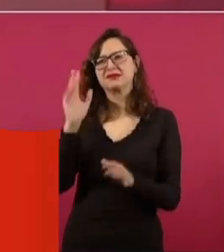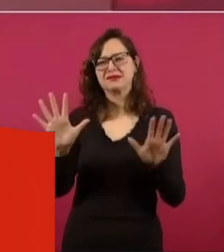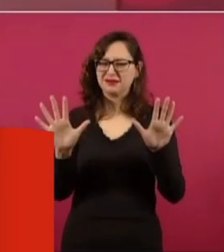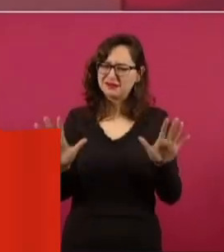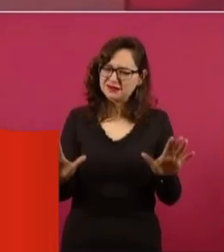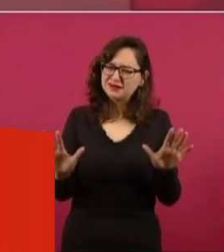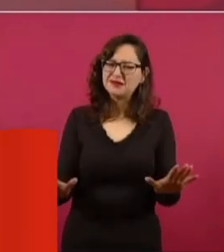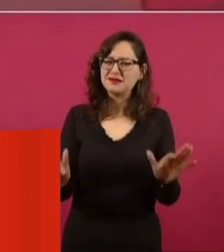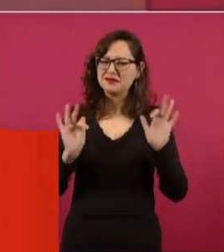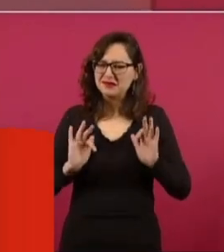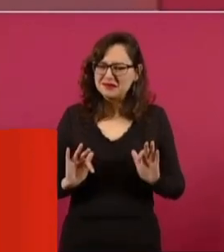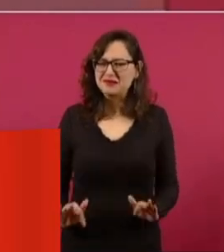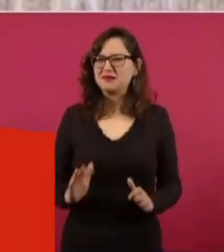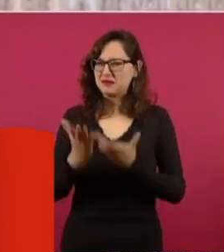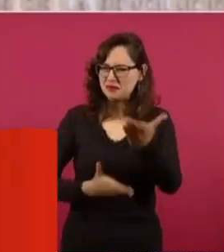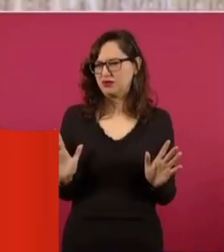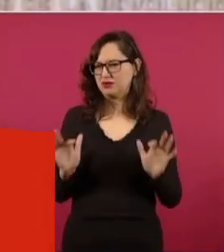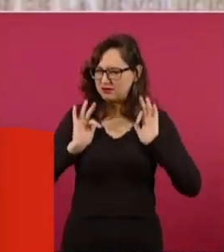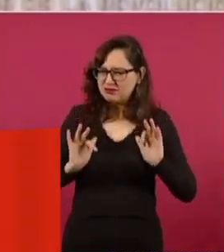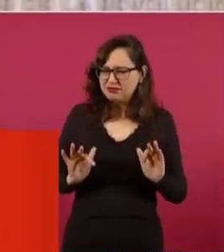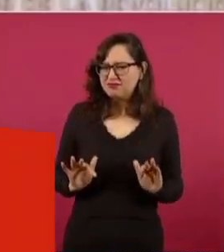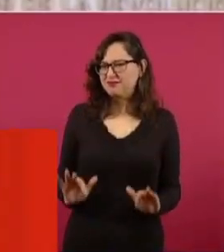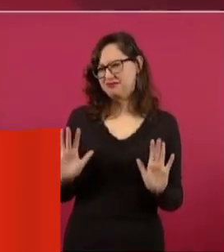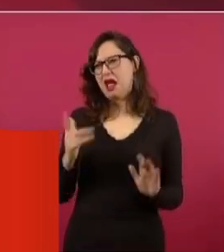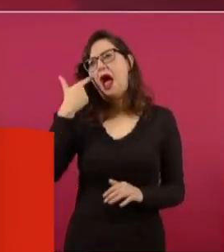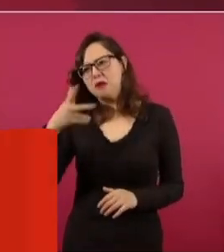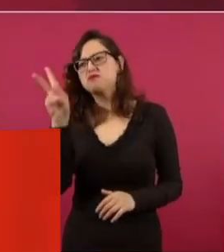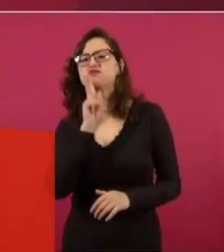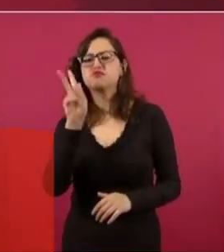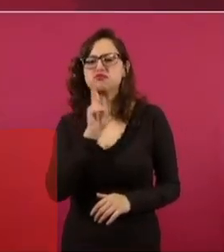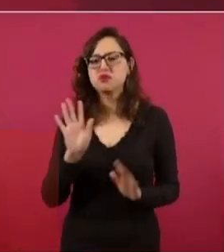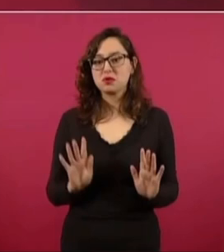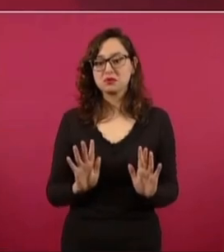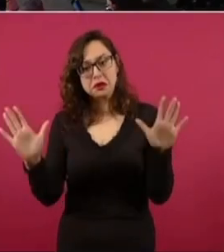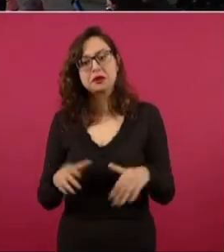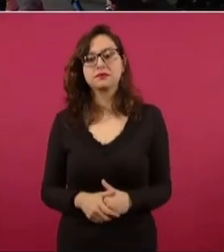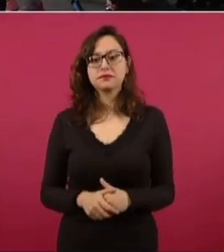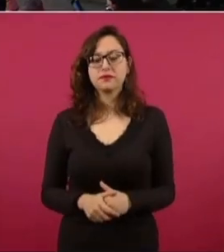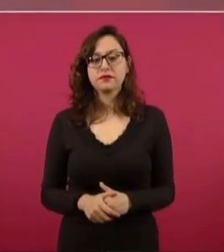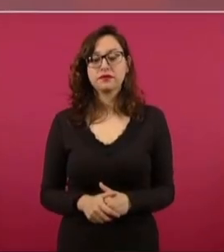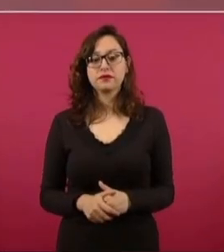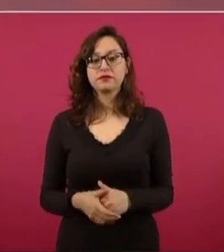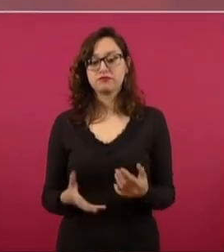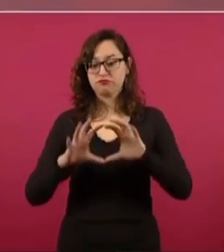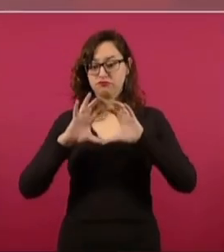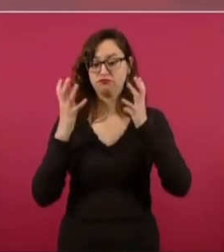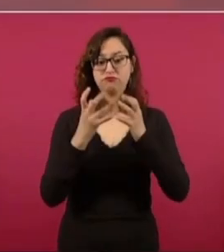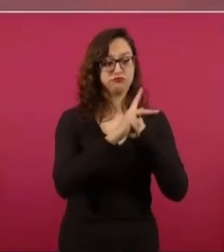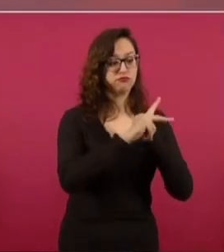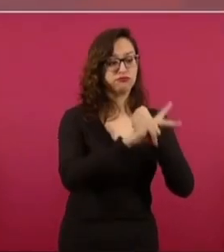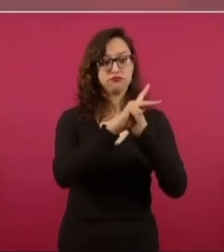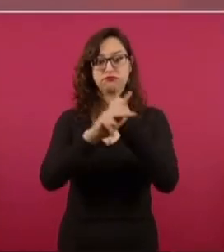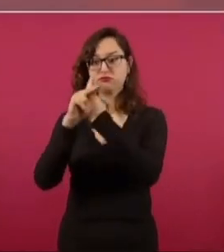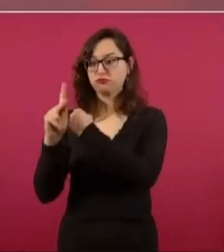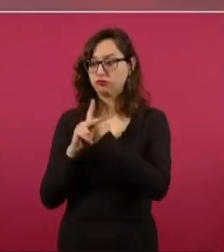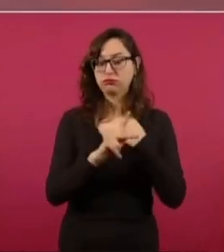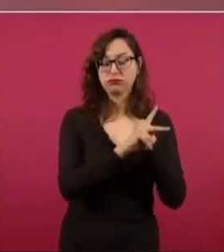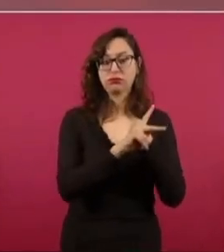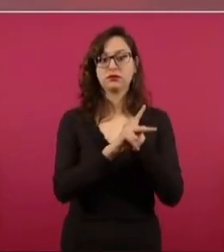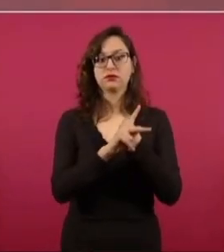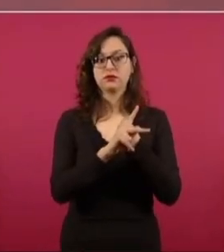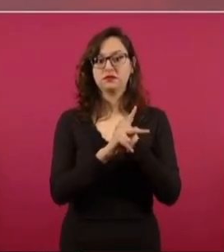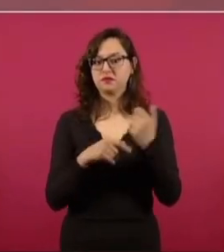acepten esta propuesta y se podría plantear en la ONU. Ningún gobierno del mundo puede